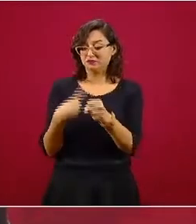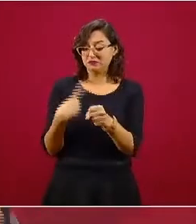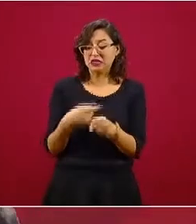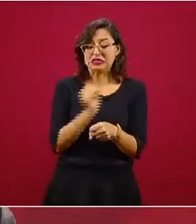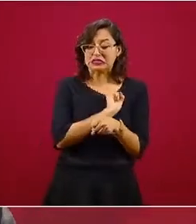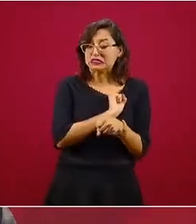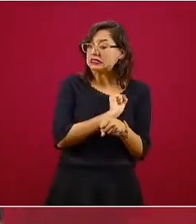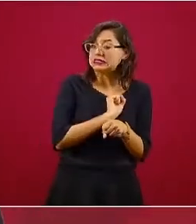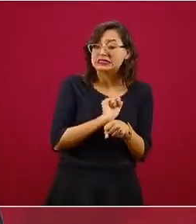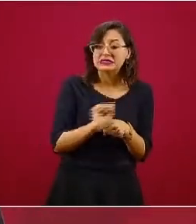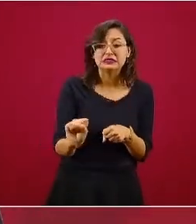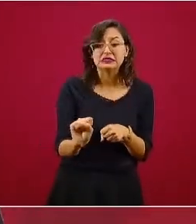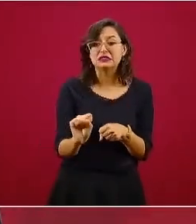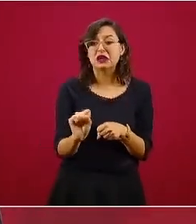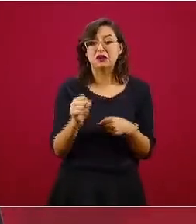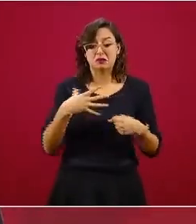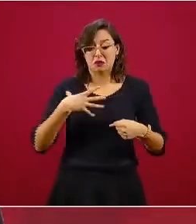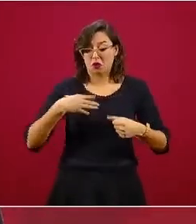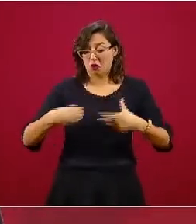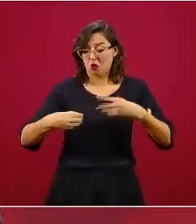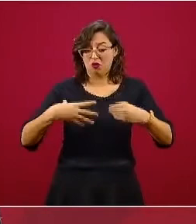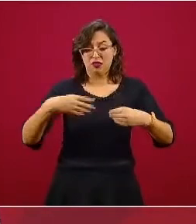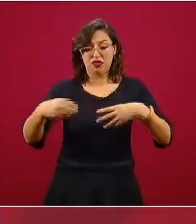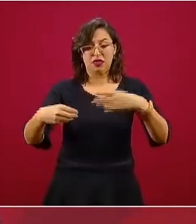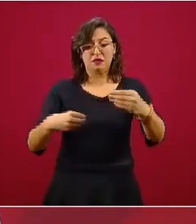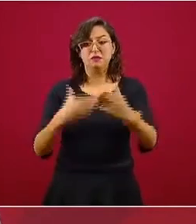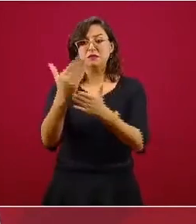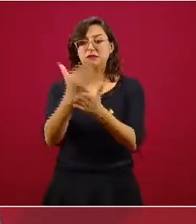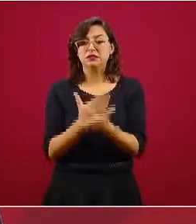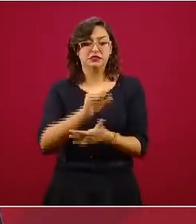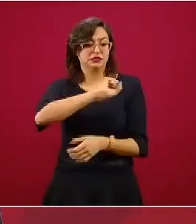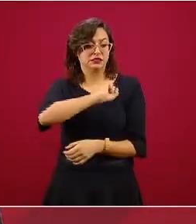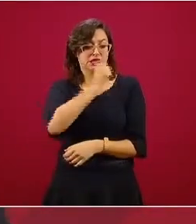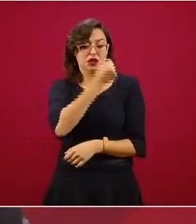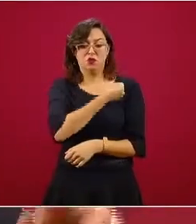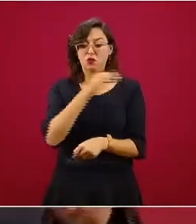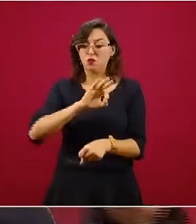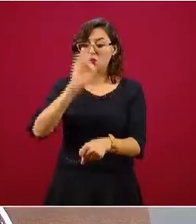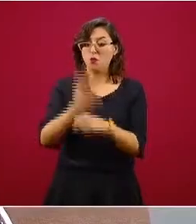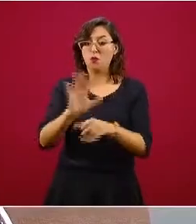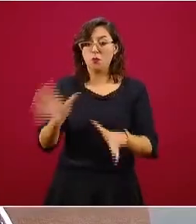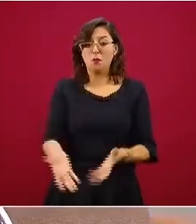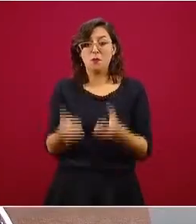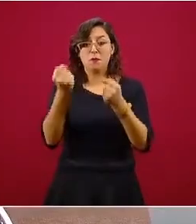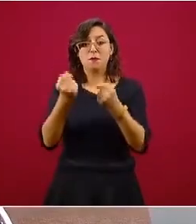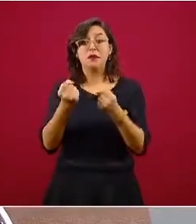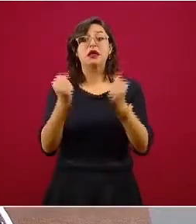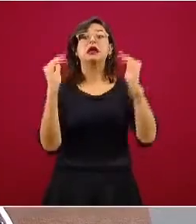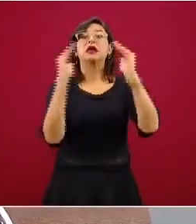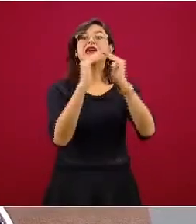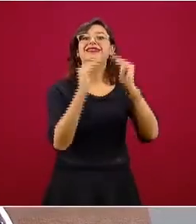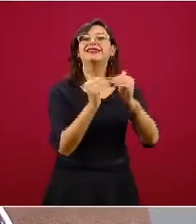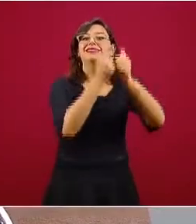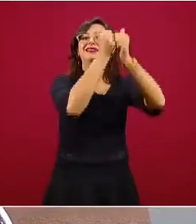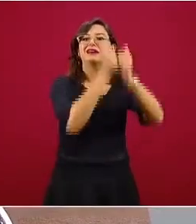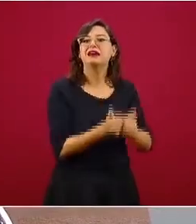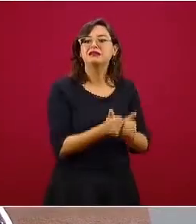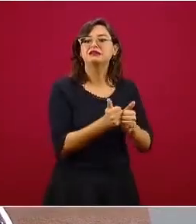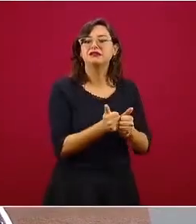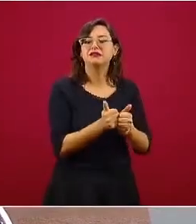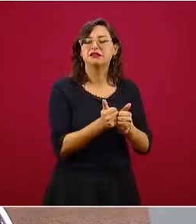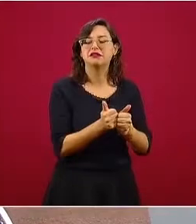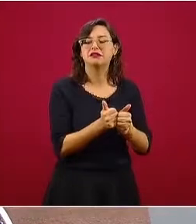la intención de disminuir contagios y proteger la salud y salvar vidas, les estamos pidiendo, quédense en casa,